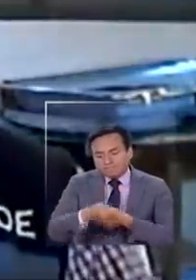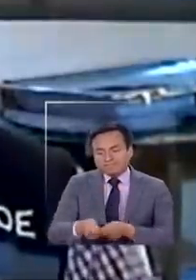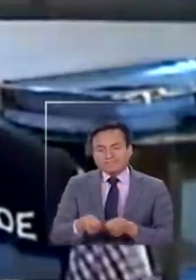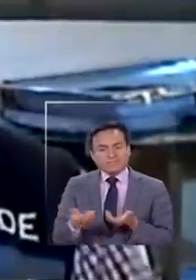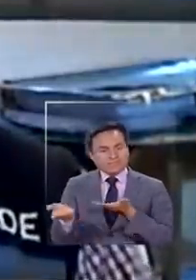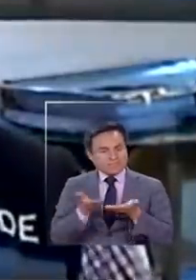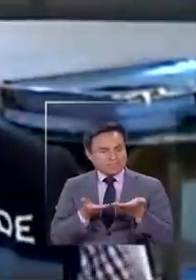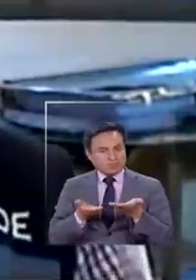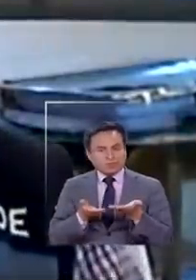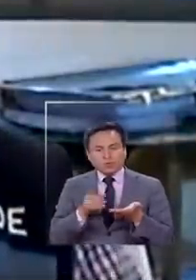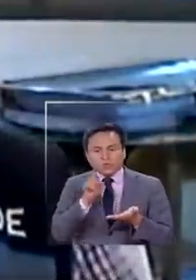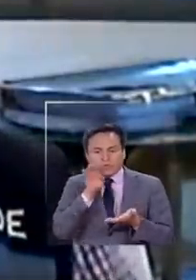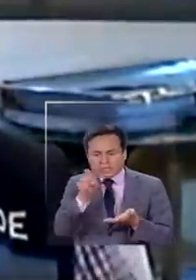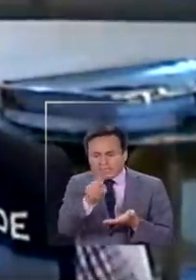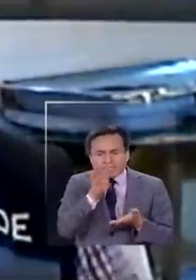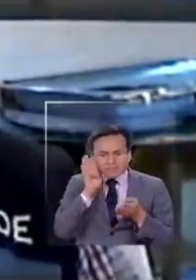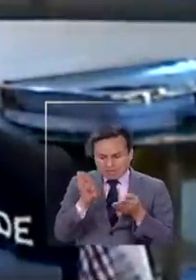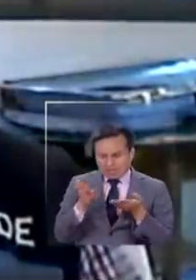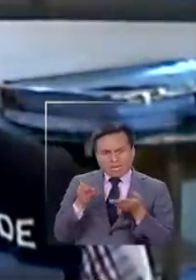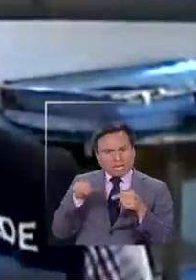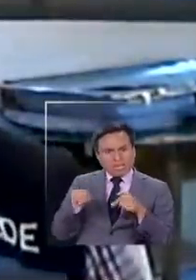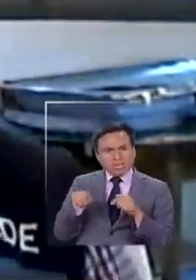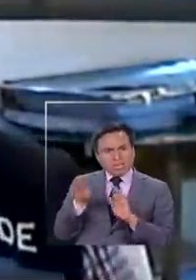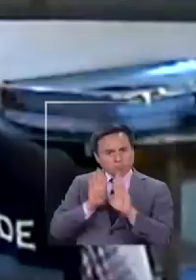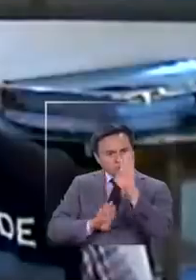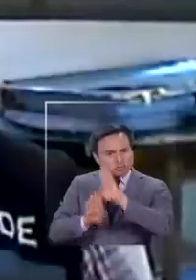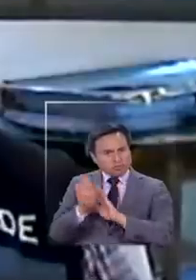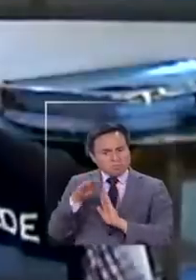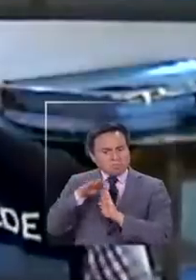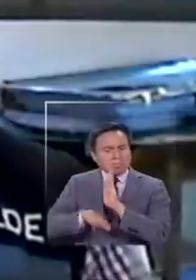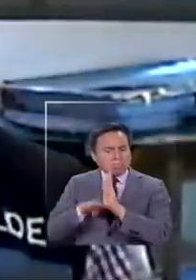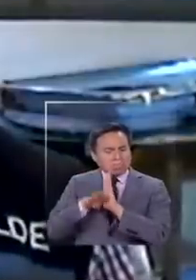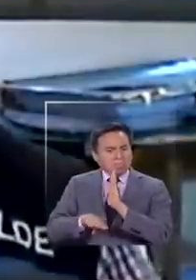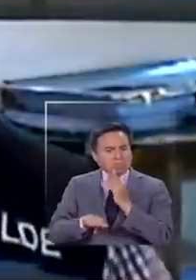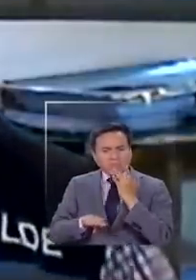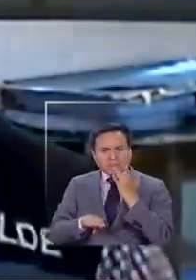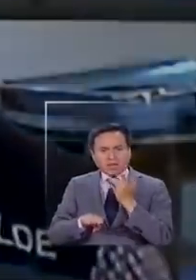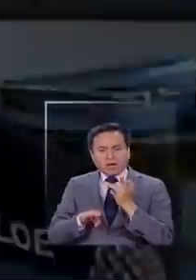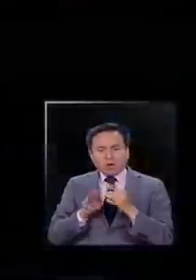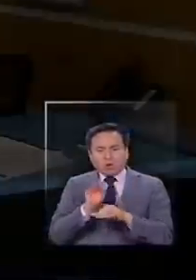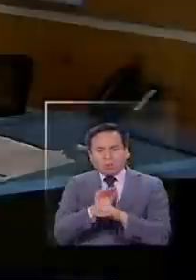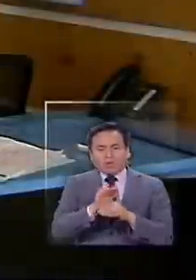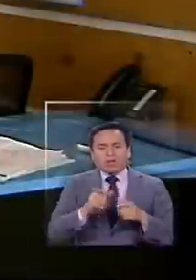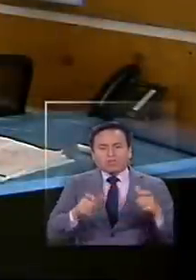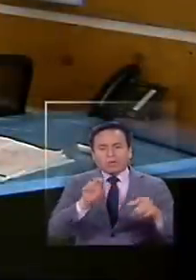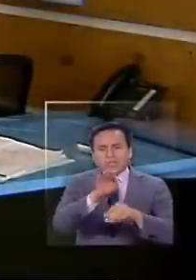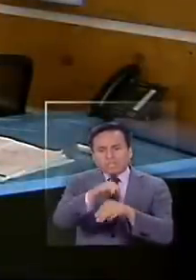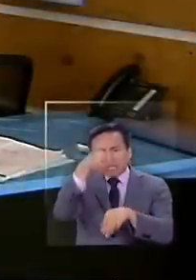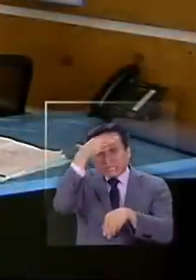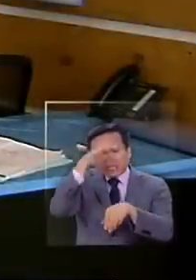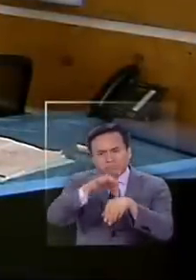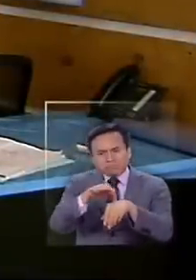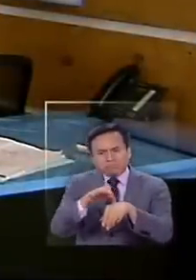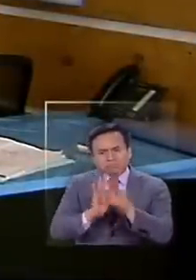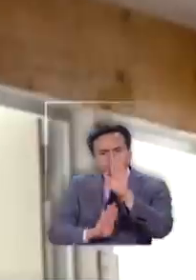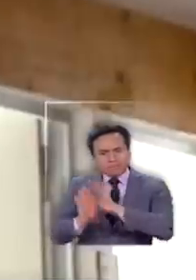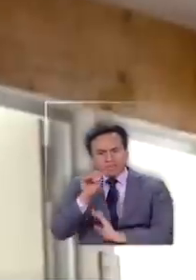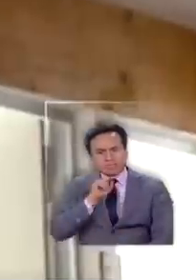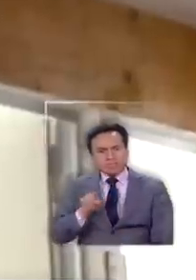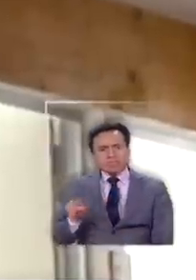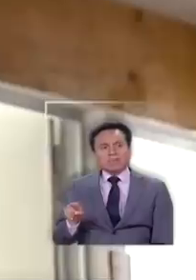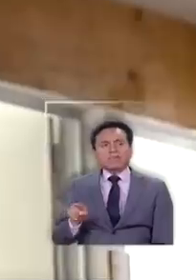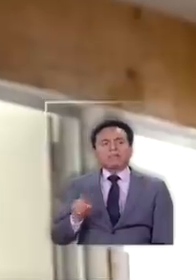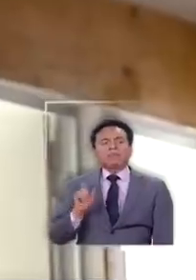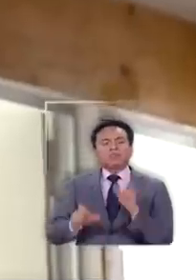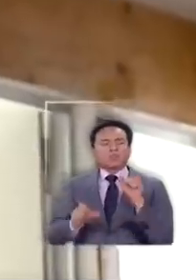se infecta esa persona tiene la norma mínima de protección lo que le dieran alimento a los pacientes según los dirigentes de la salud